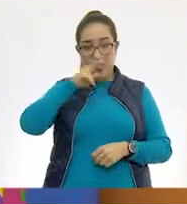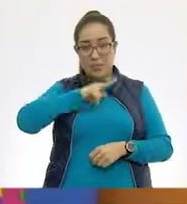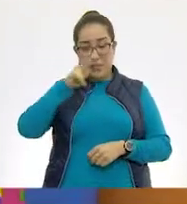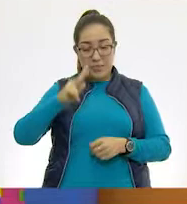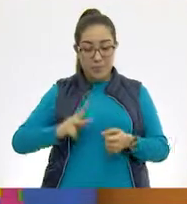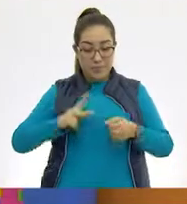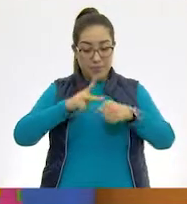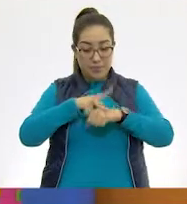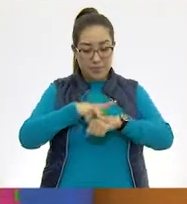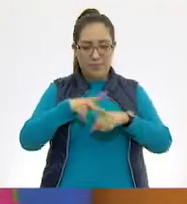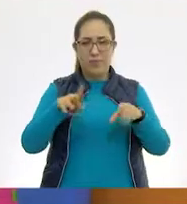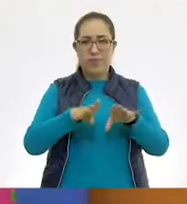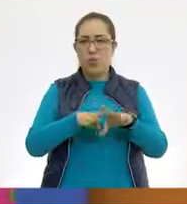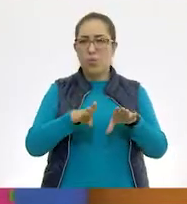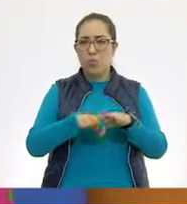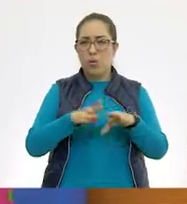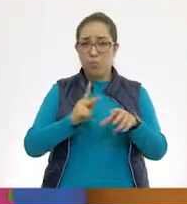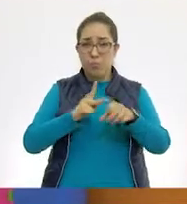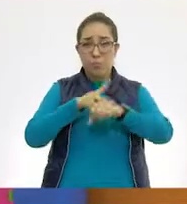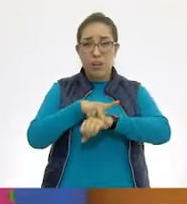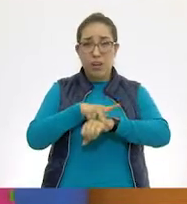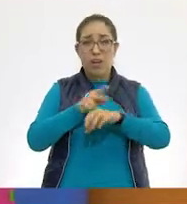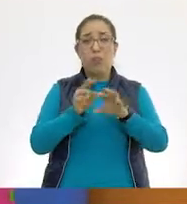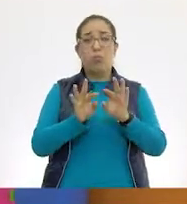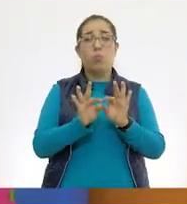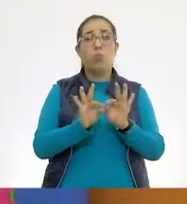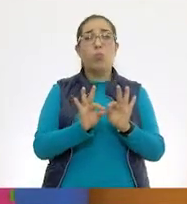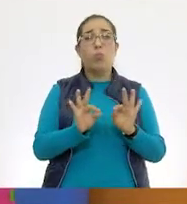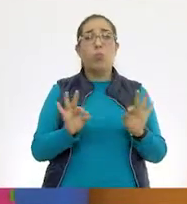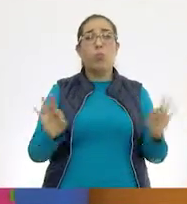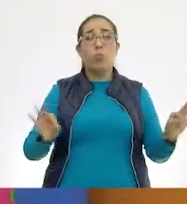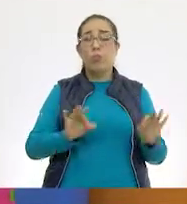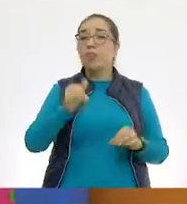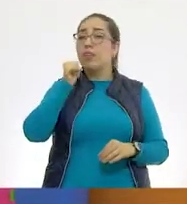caracterizan por tener la piel delgada y siempre está húmeda.